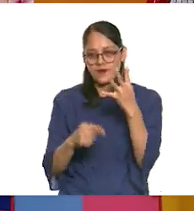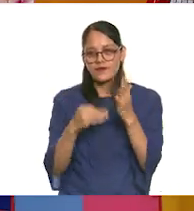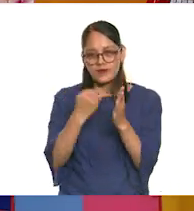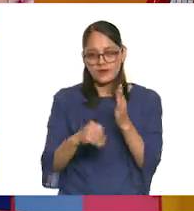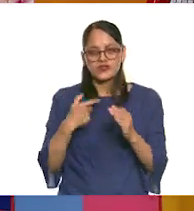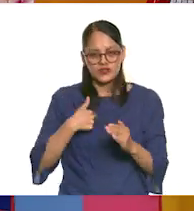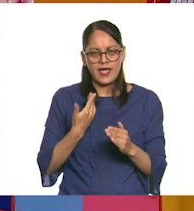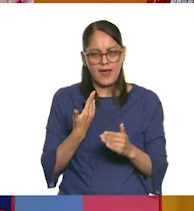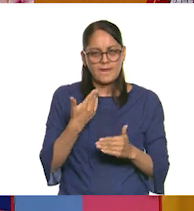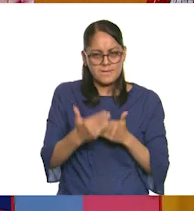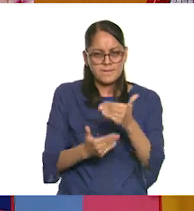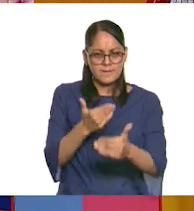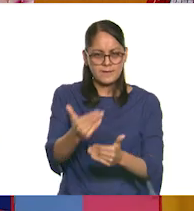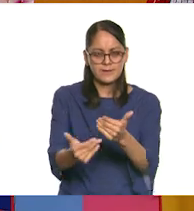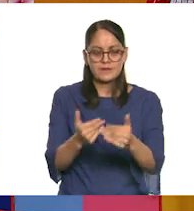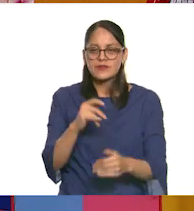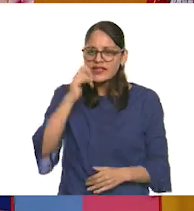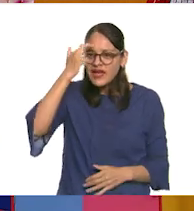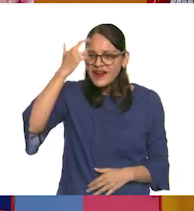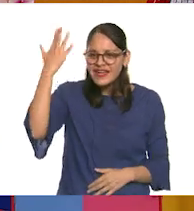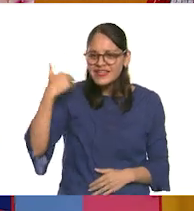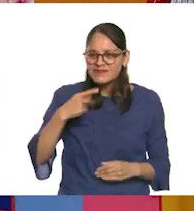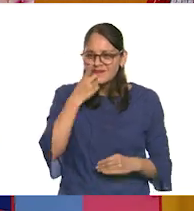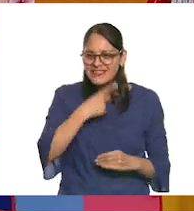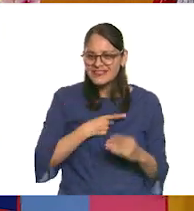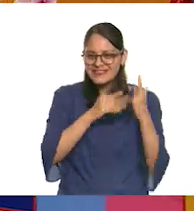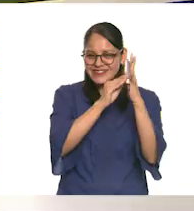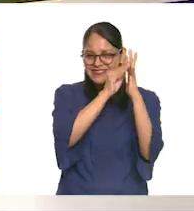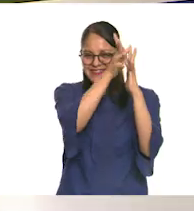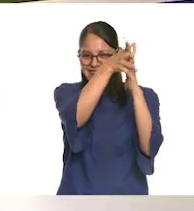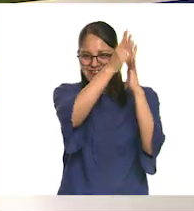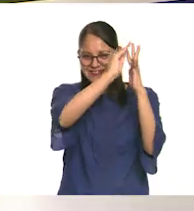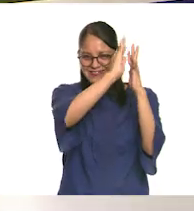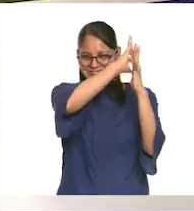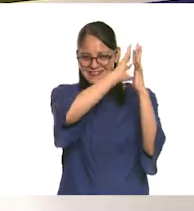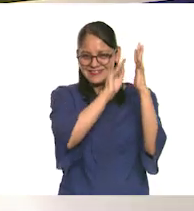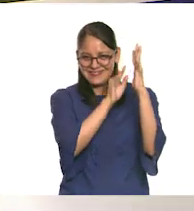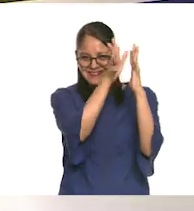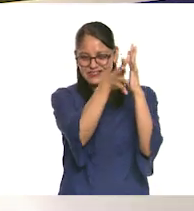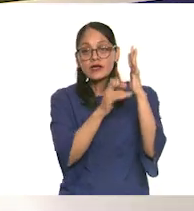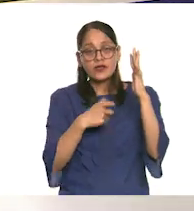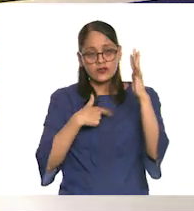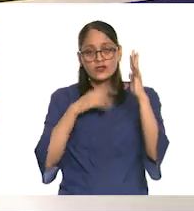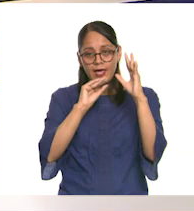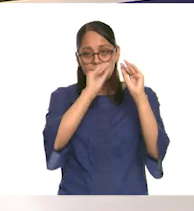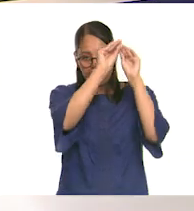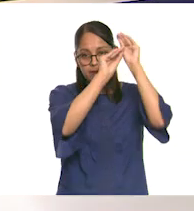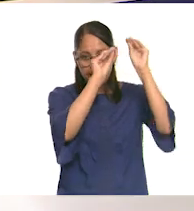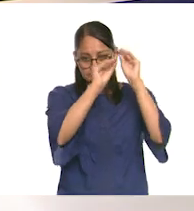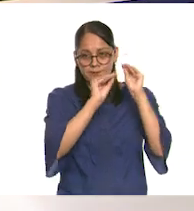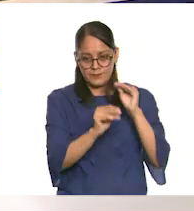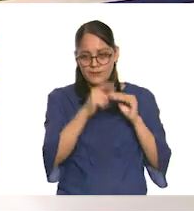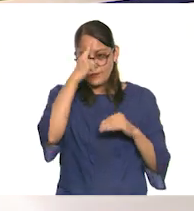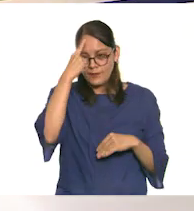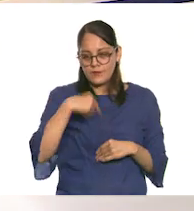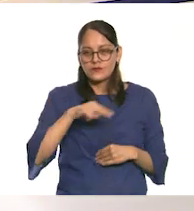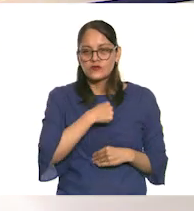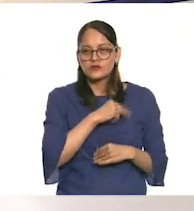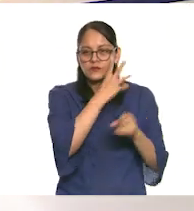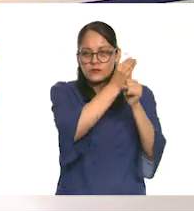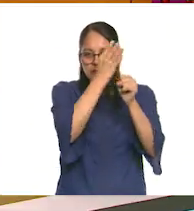empecé a avanzar. ¿Te acuerdas que a mí me tocaron las ramas? Sí. Pues mira, ya las coloqué aquí para que podamos ir armando nuestra